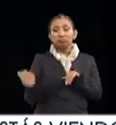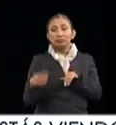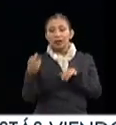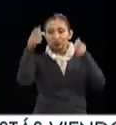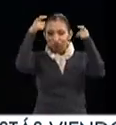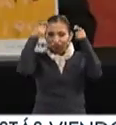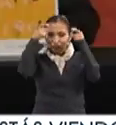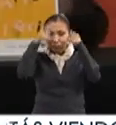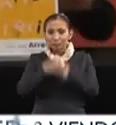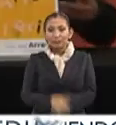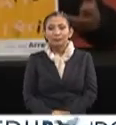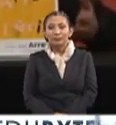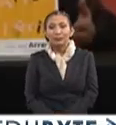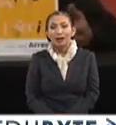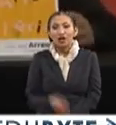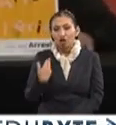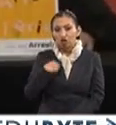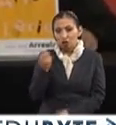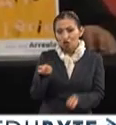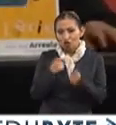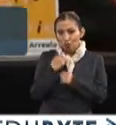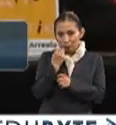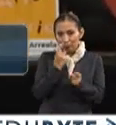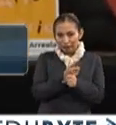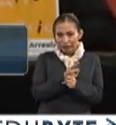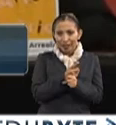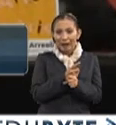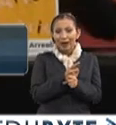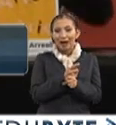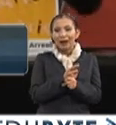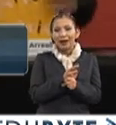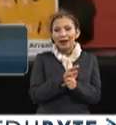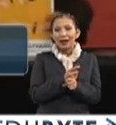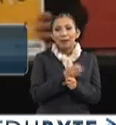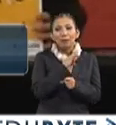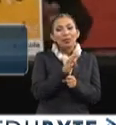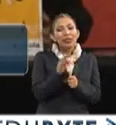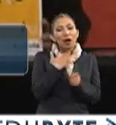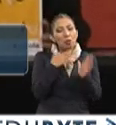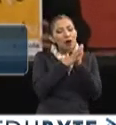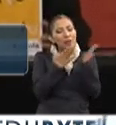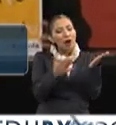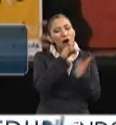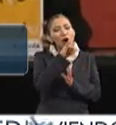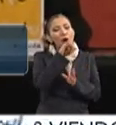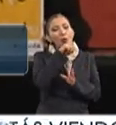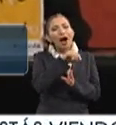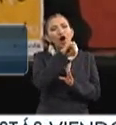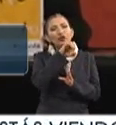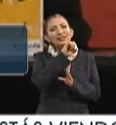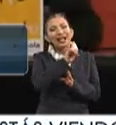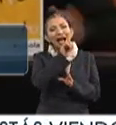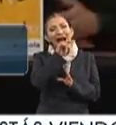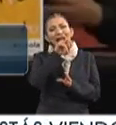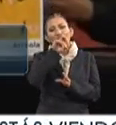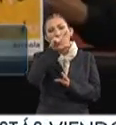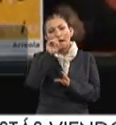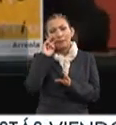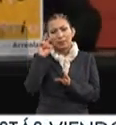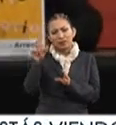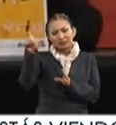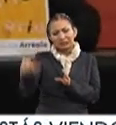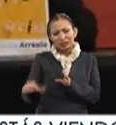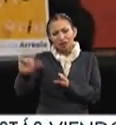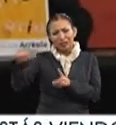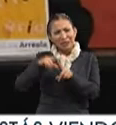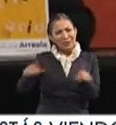sombrero de copa. Se nos dio la oportunidad de poder hacer un libro sobre Juan José Arreola que descubrimos que era